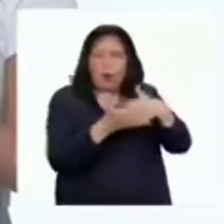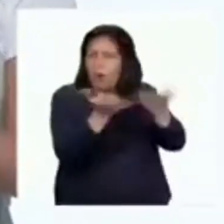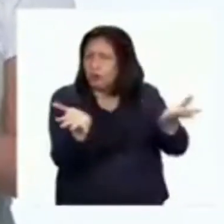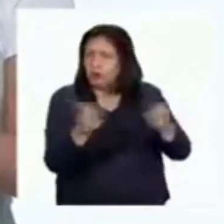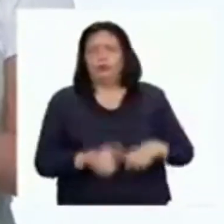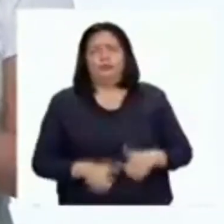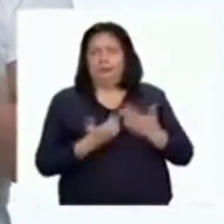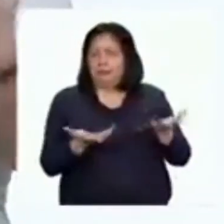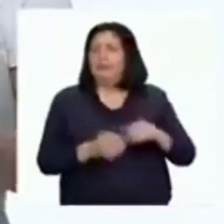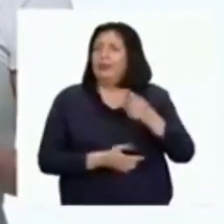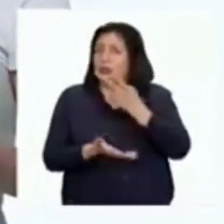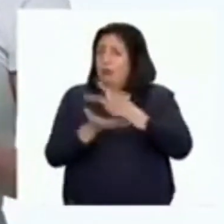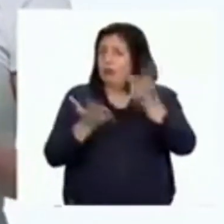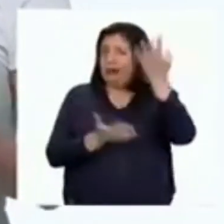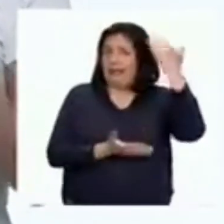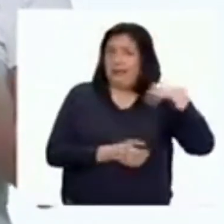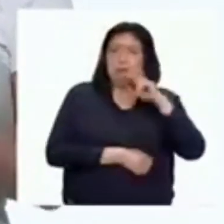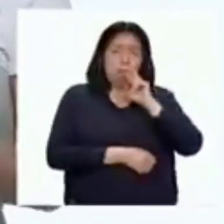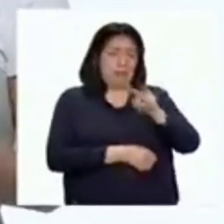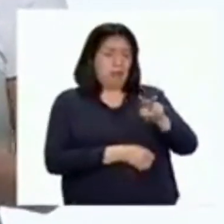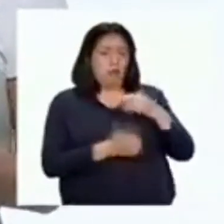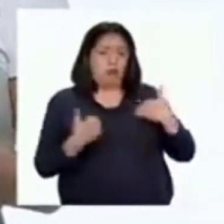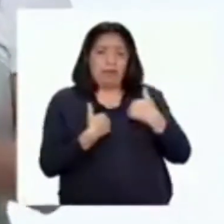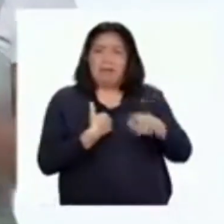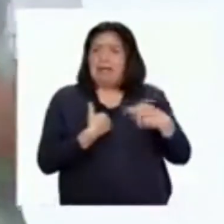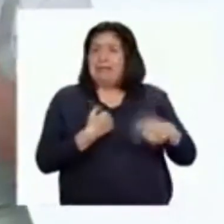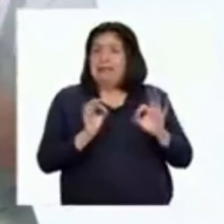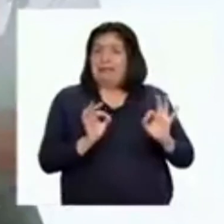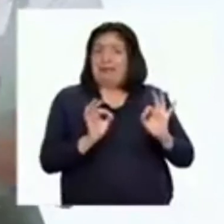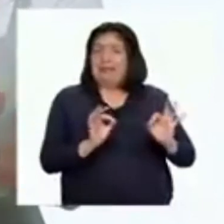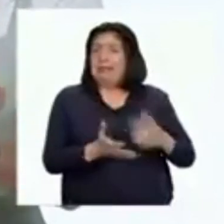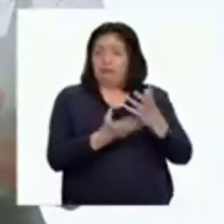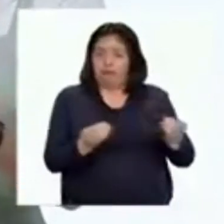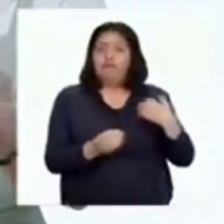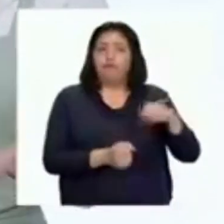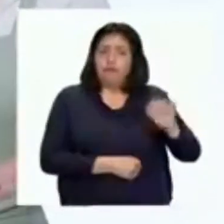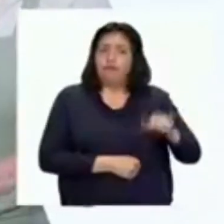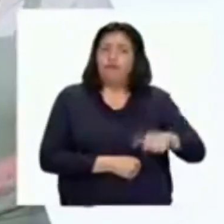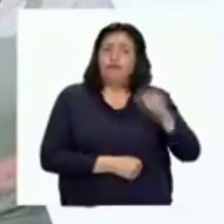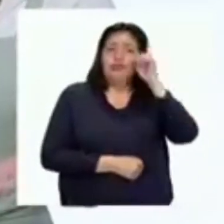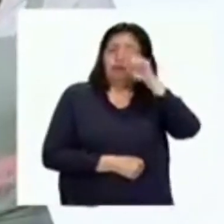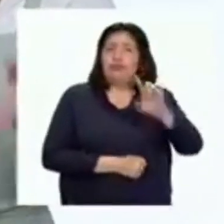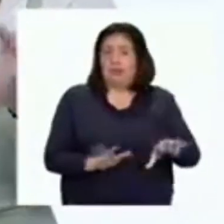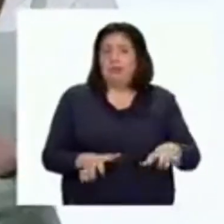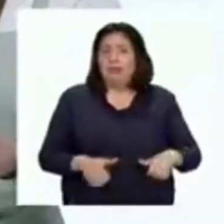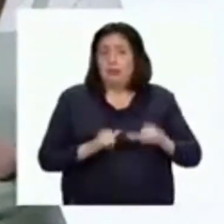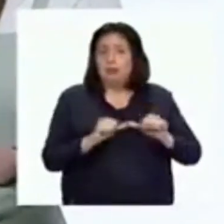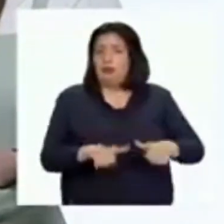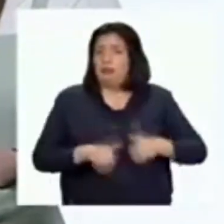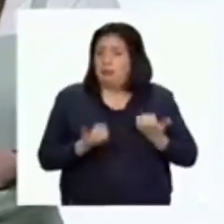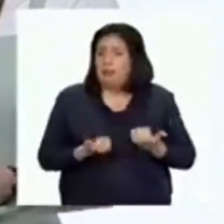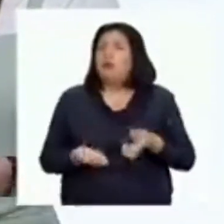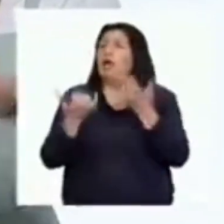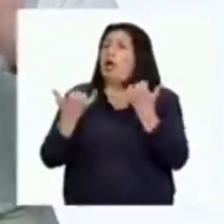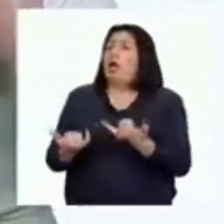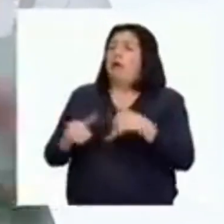Las dos semanas anteriores hemos visto cómo nuestros animales amenazados atraviesan dificultades para poder sobrevivir. Y hoy